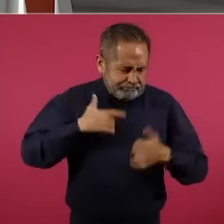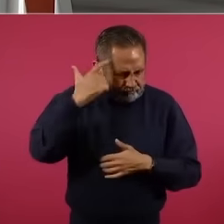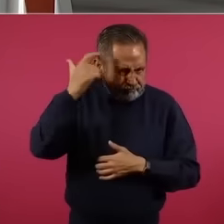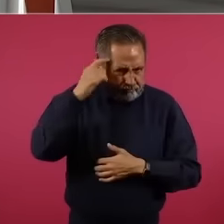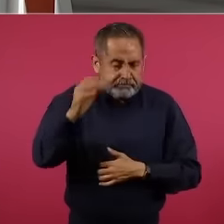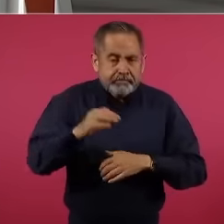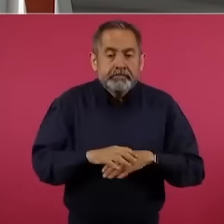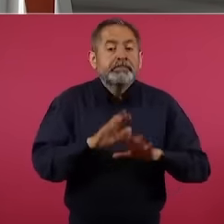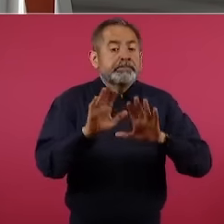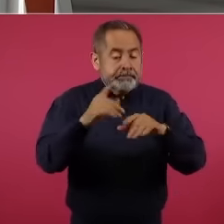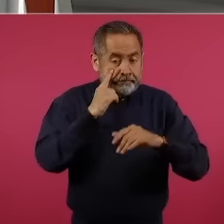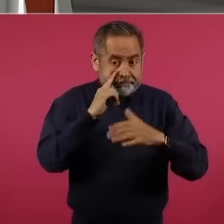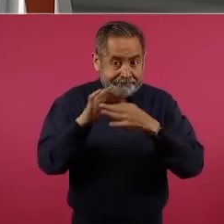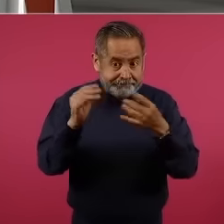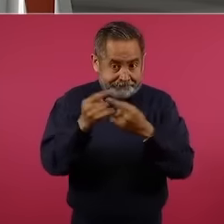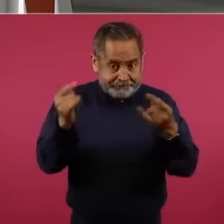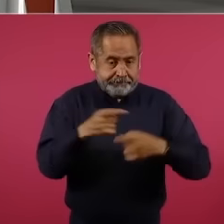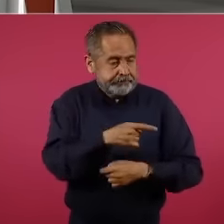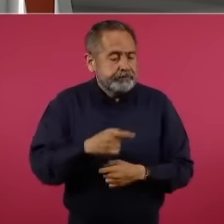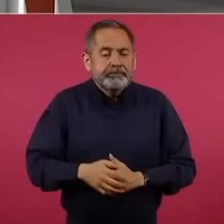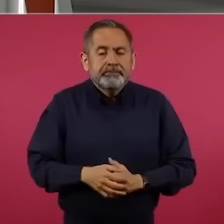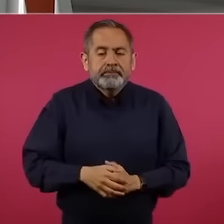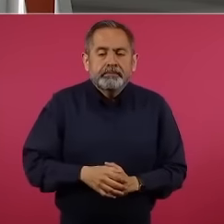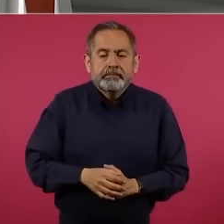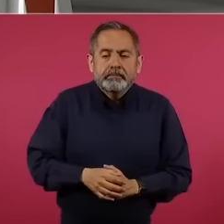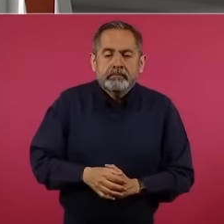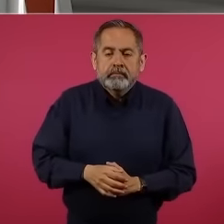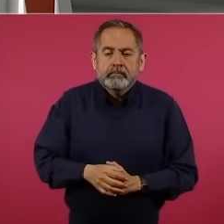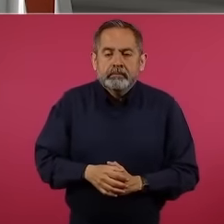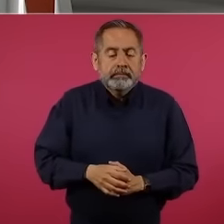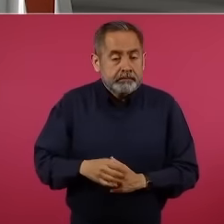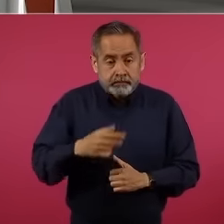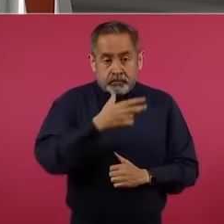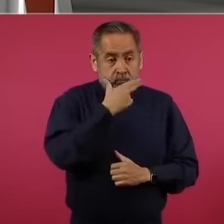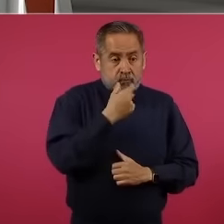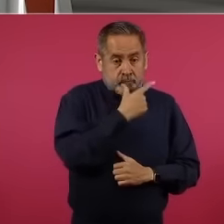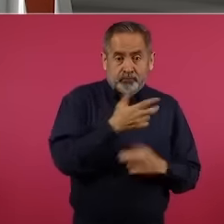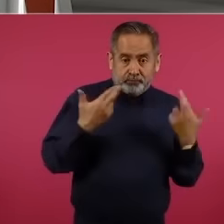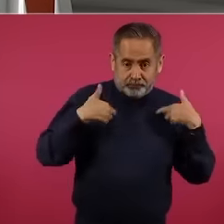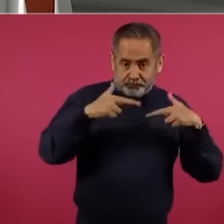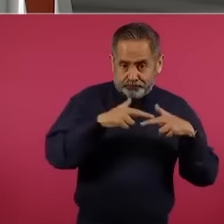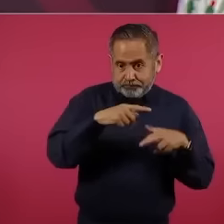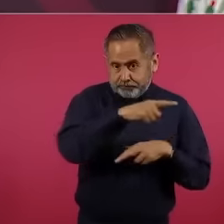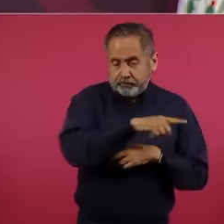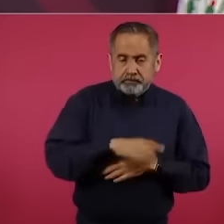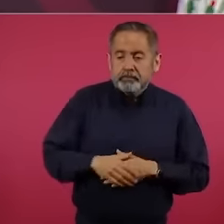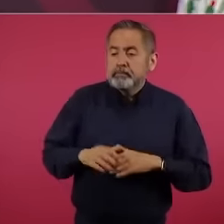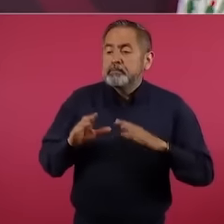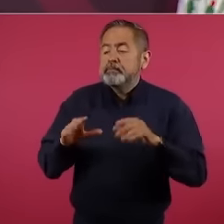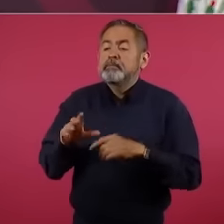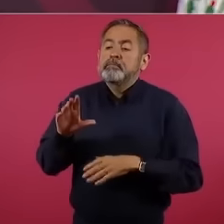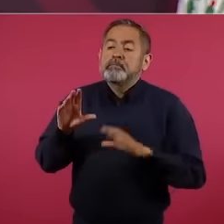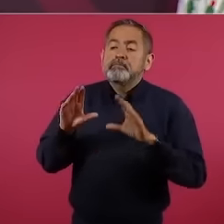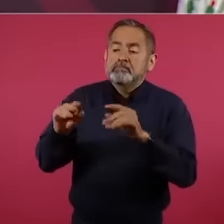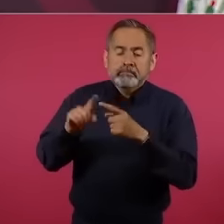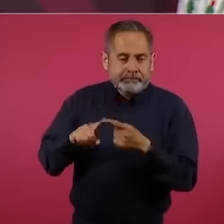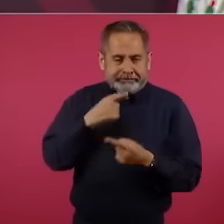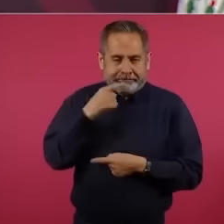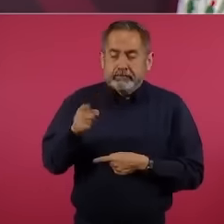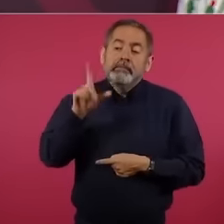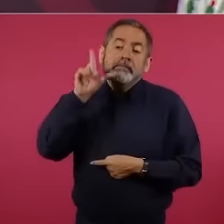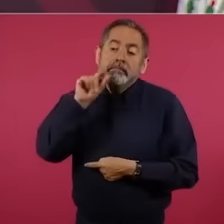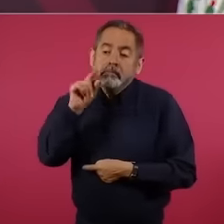Les dice, mañana tenemos dos opciones, dos